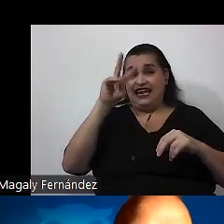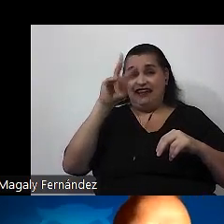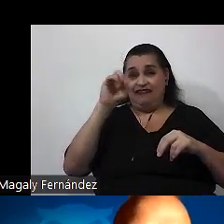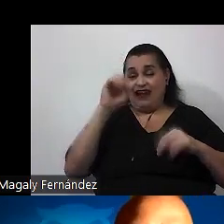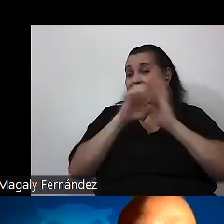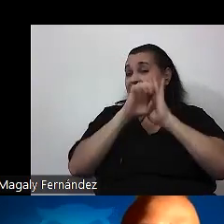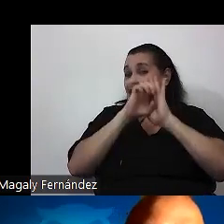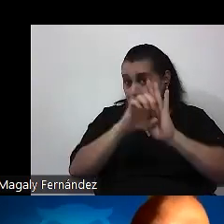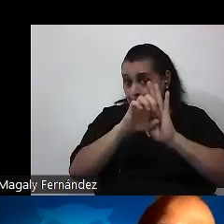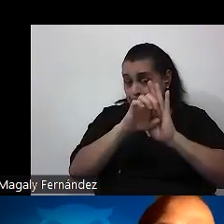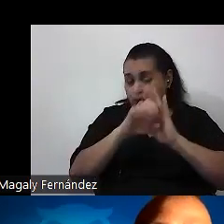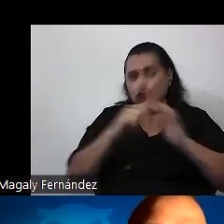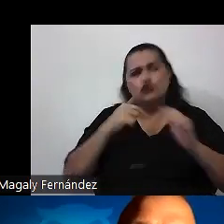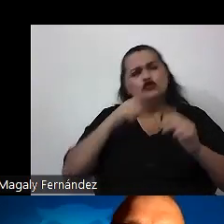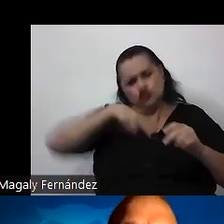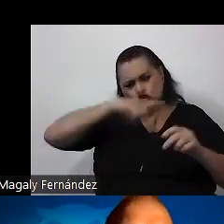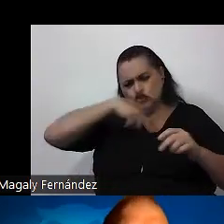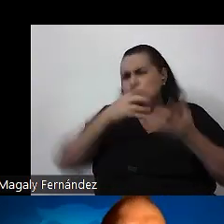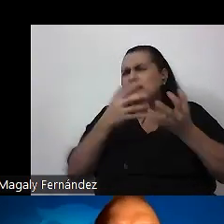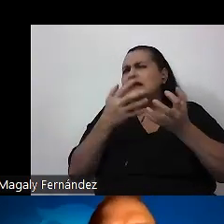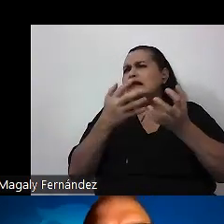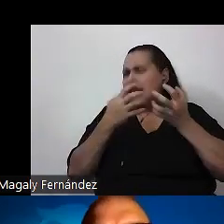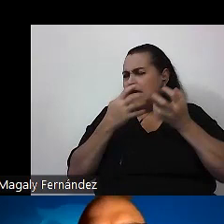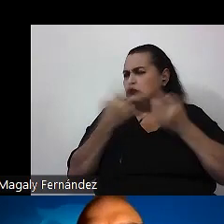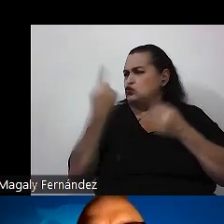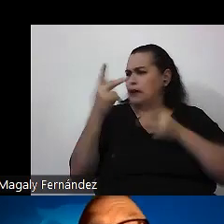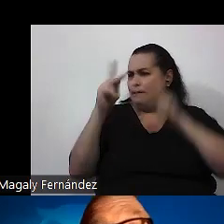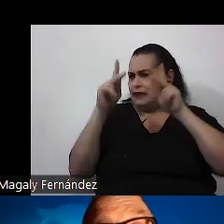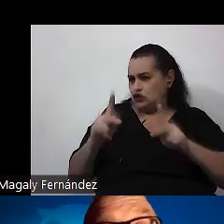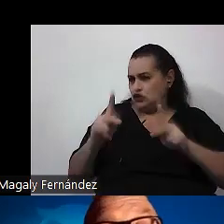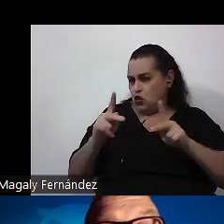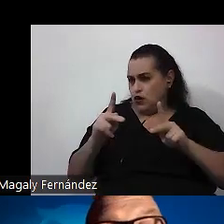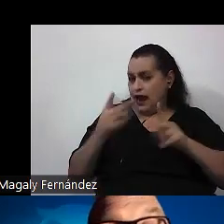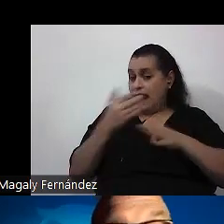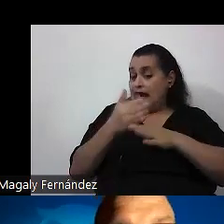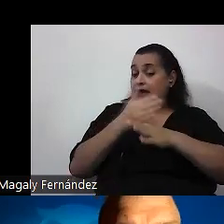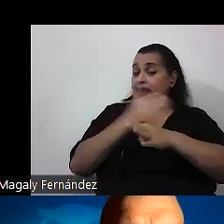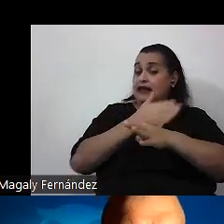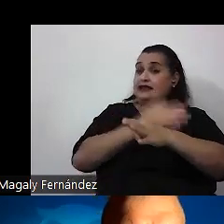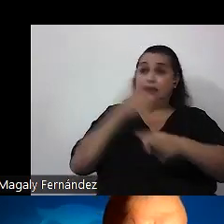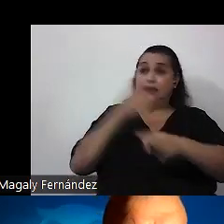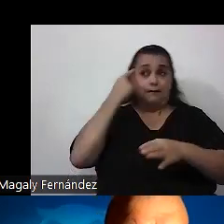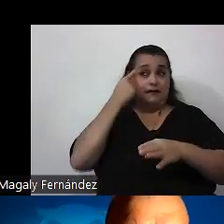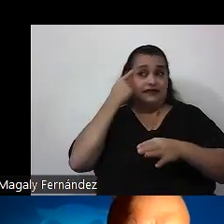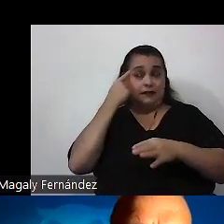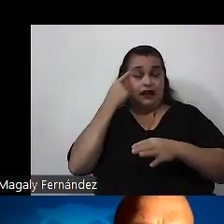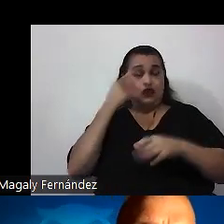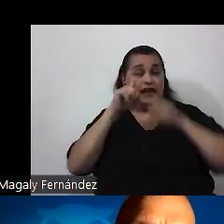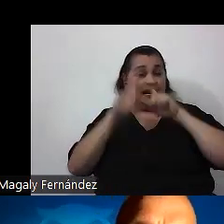si pretendiéramos, si quisiéramos que alguien ejerciera el pensamiento crítico en relación con la guerra de Ucrania,